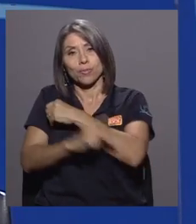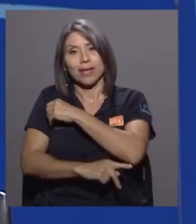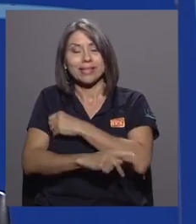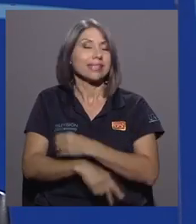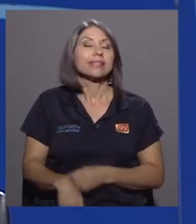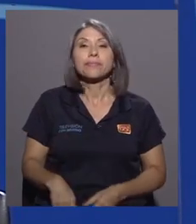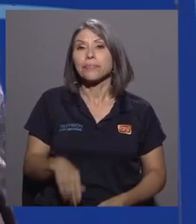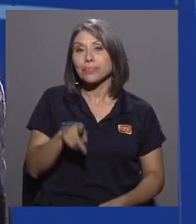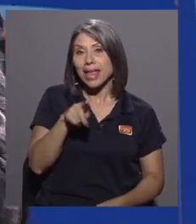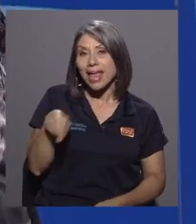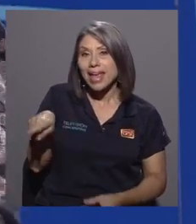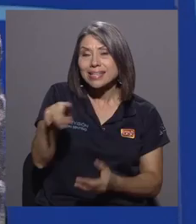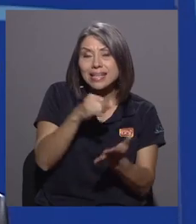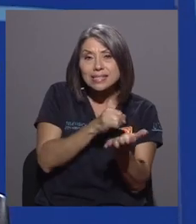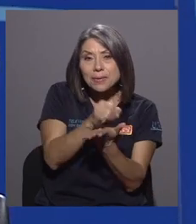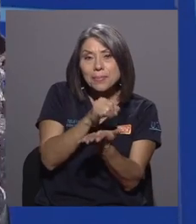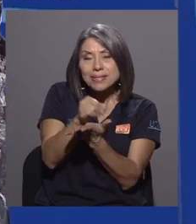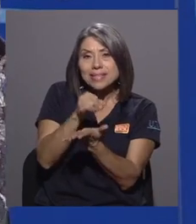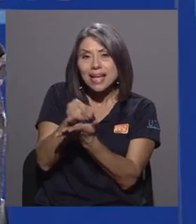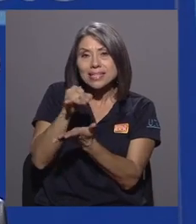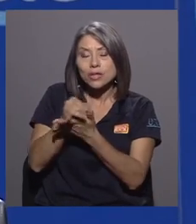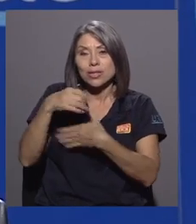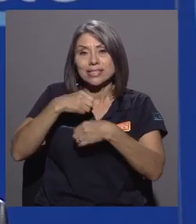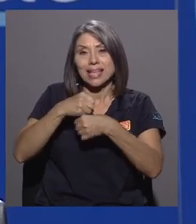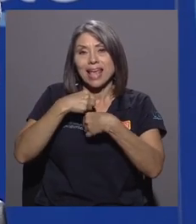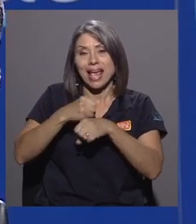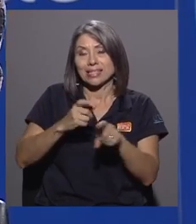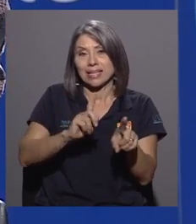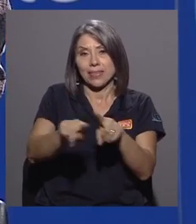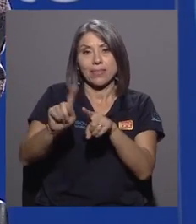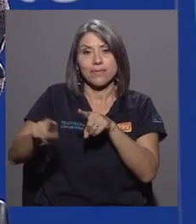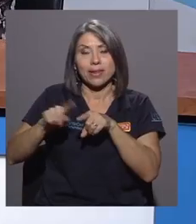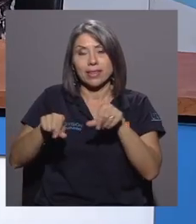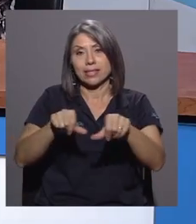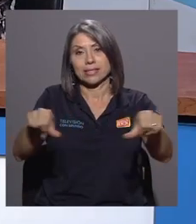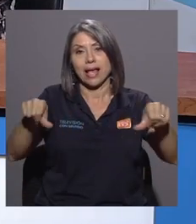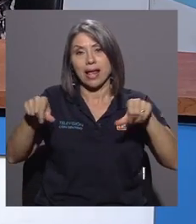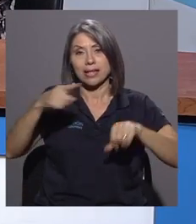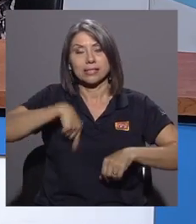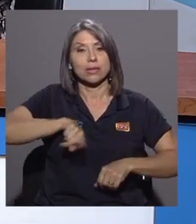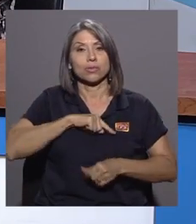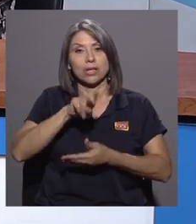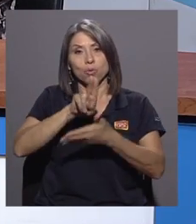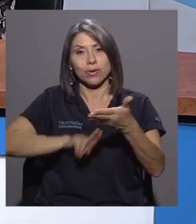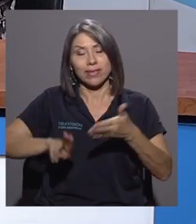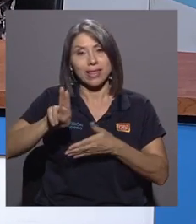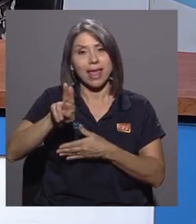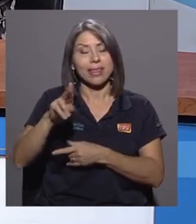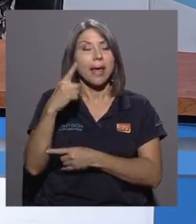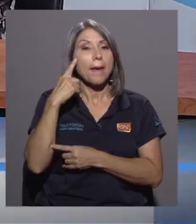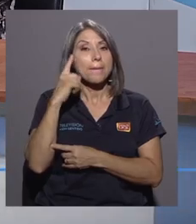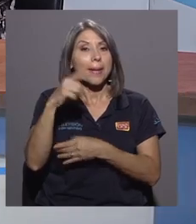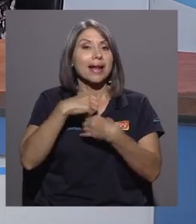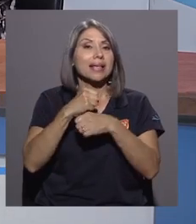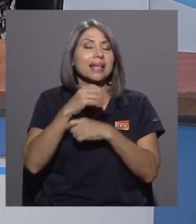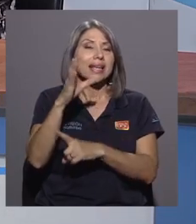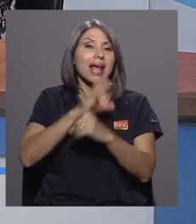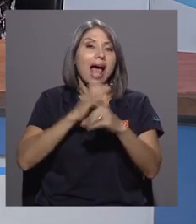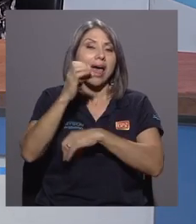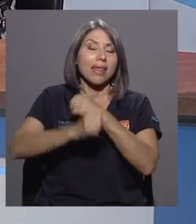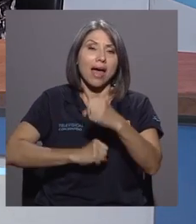investigaciones que hacen los especialistas en diferentes áreas de nuestra universidad, para poder conformar este informe de PROCIC cada año,